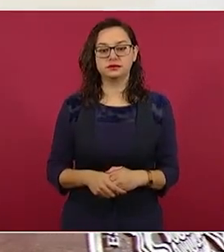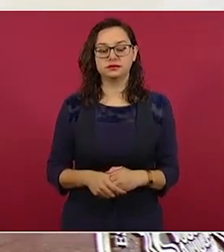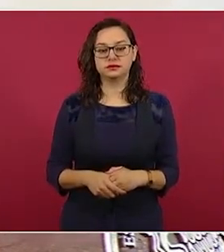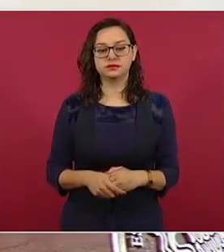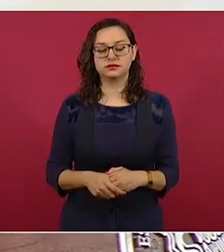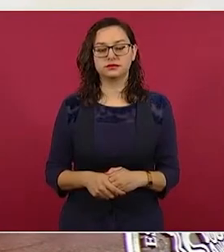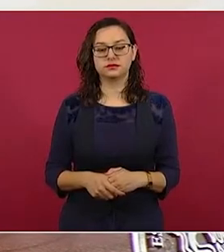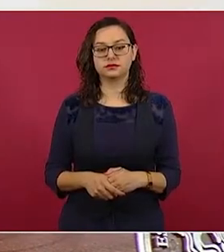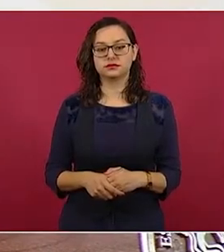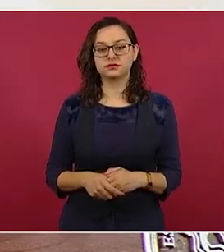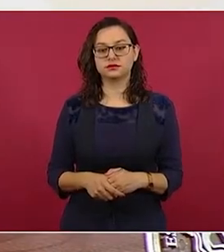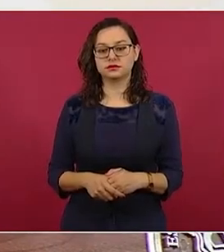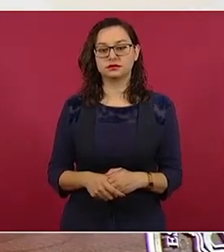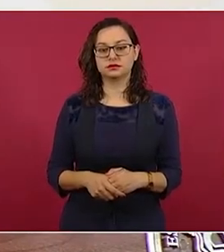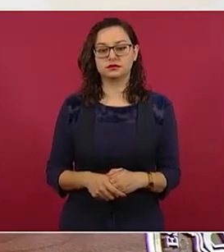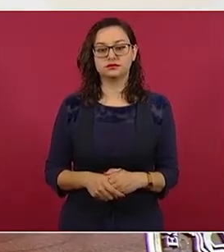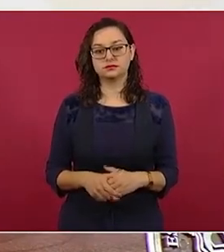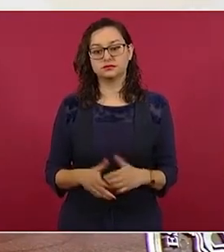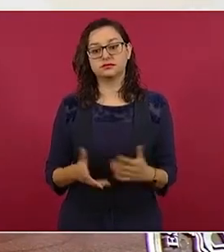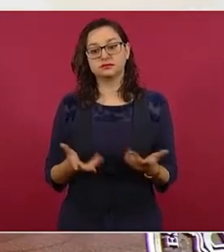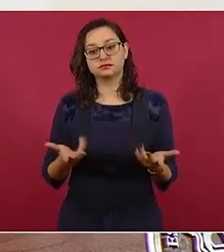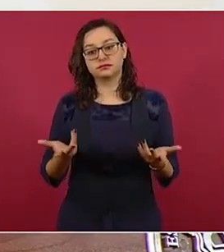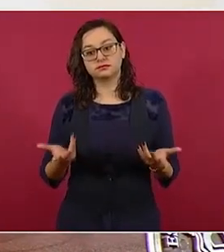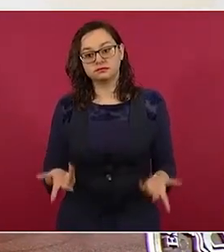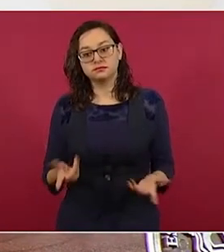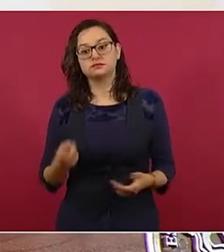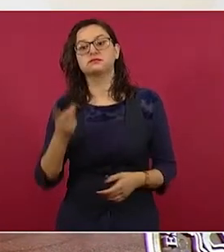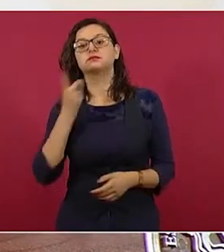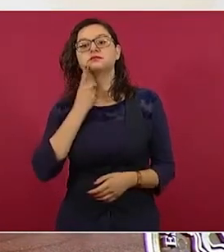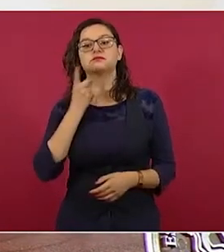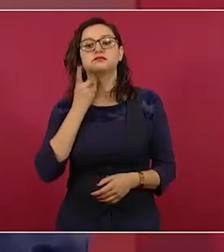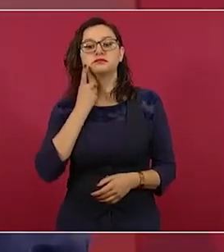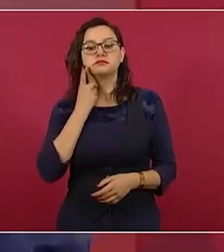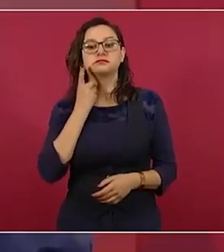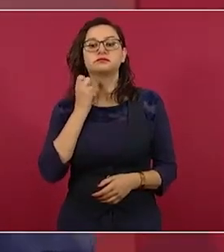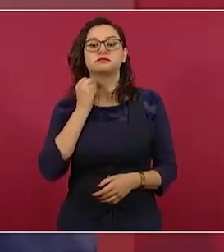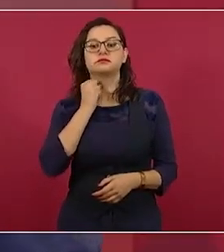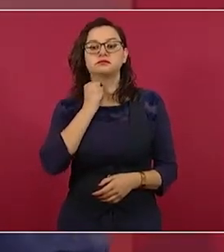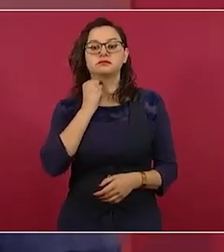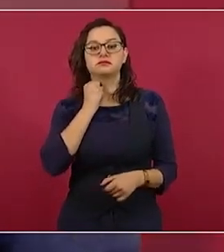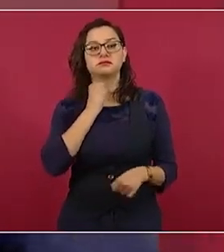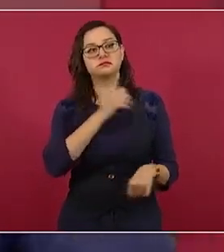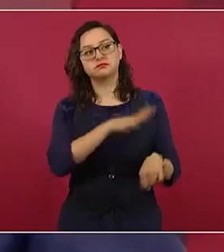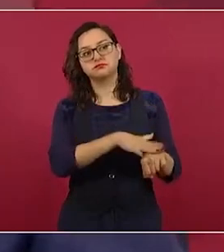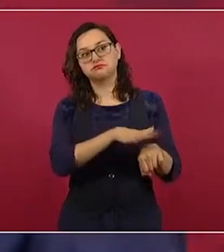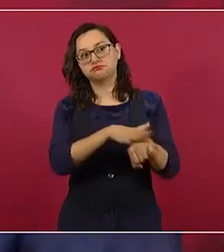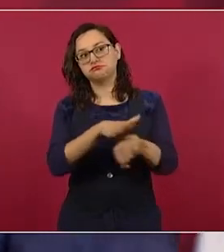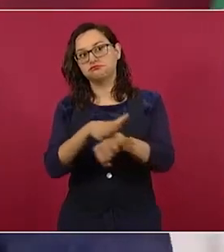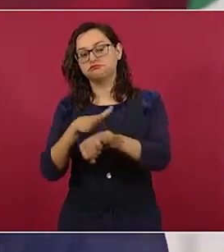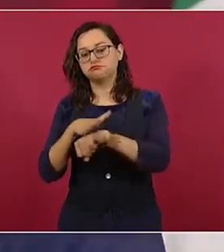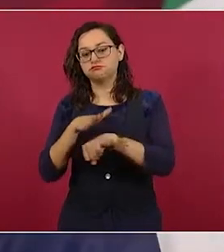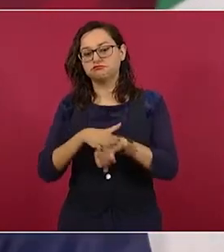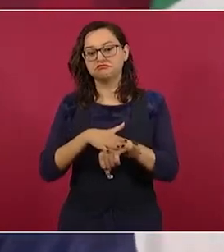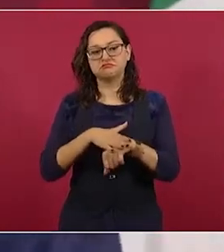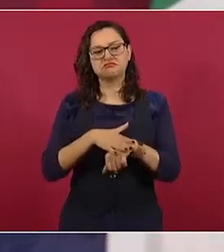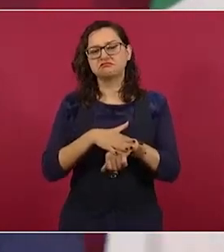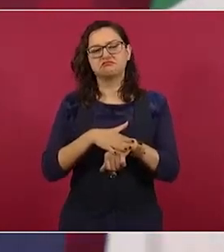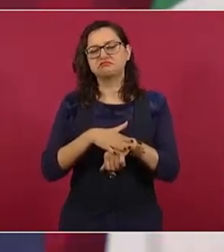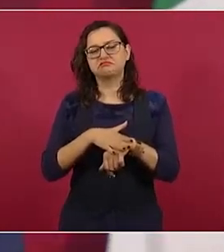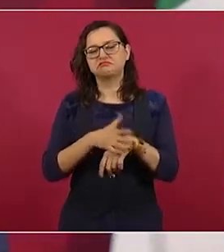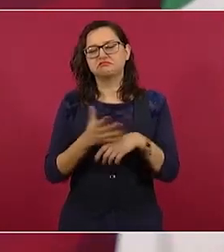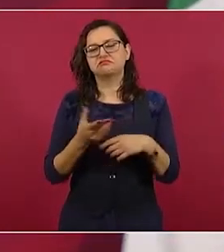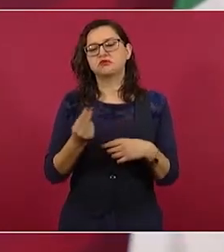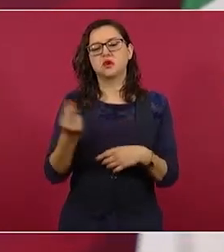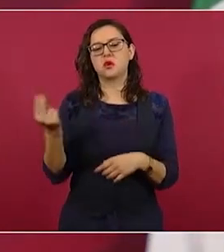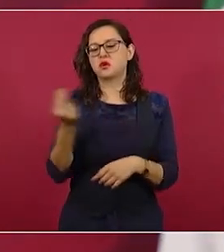Entonces, llamo a los legisladores, ahora ya no se requieren dos terceras partes,